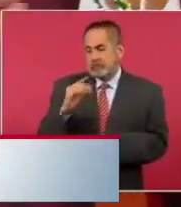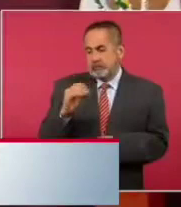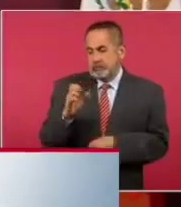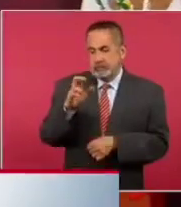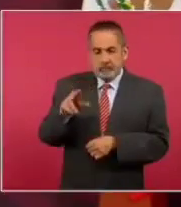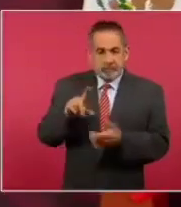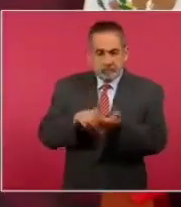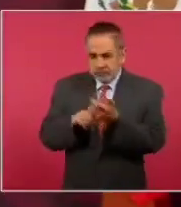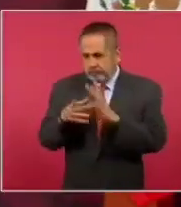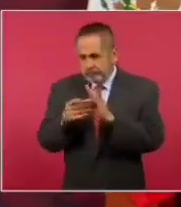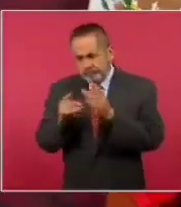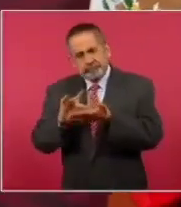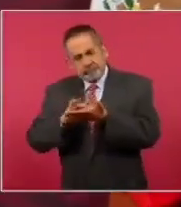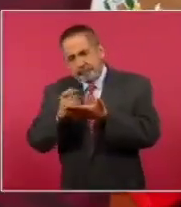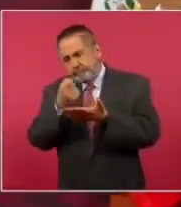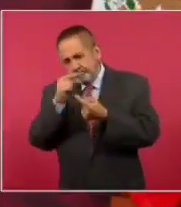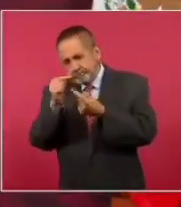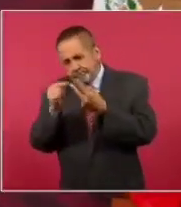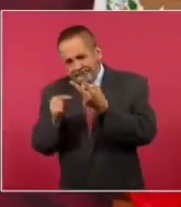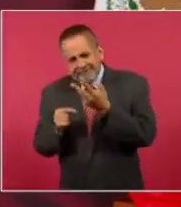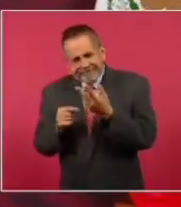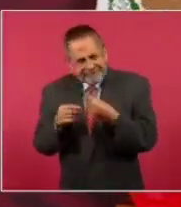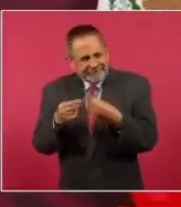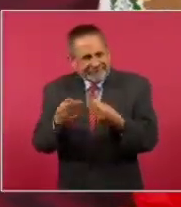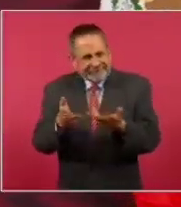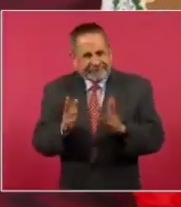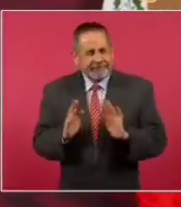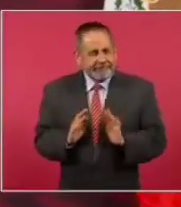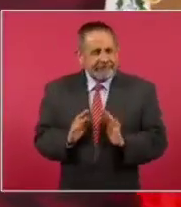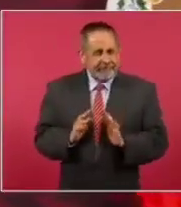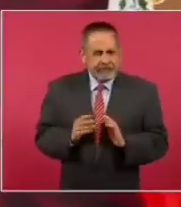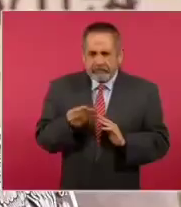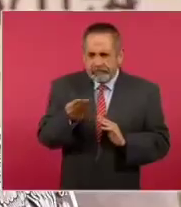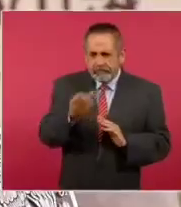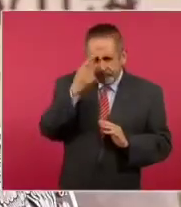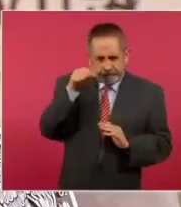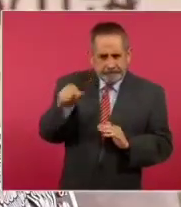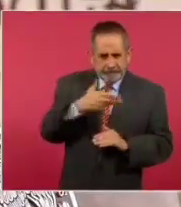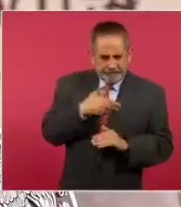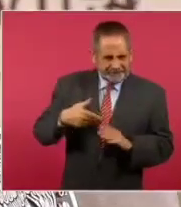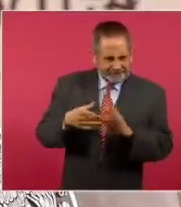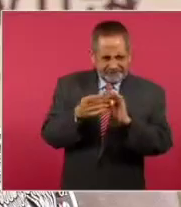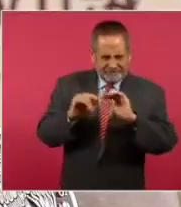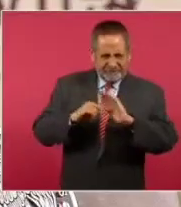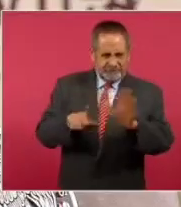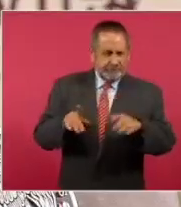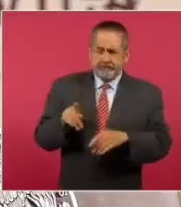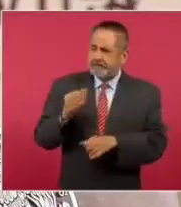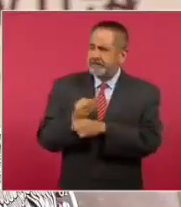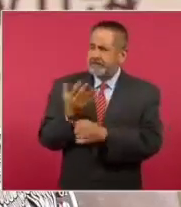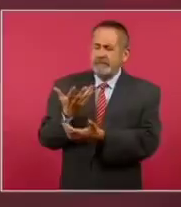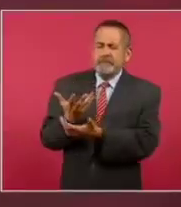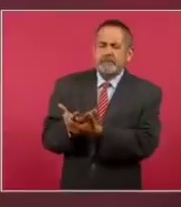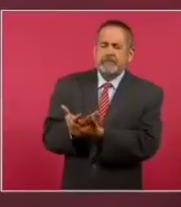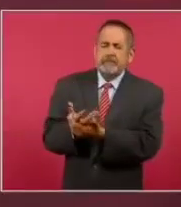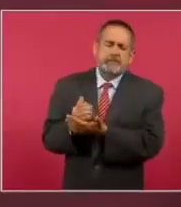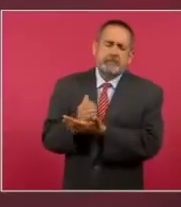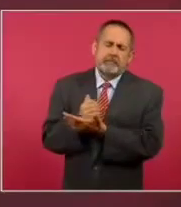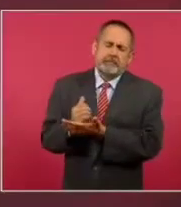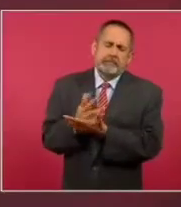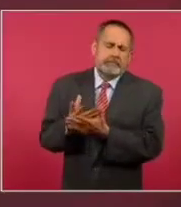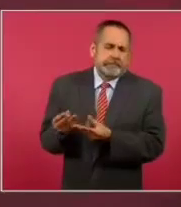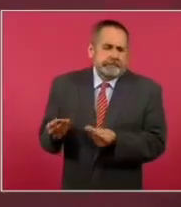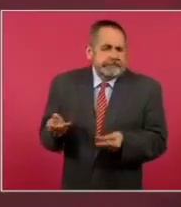medicamento, entiendo que le está siendo suministrado y está en reposo, en plena recuperación y